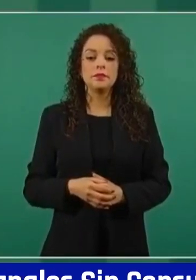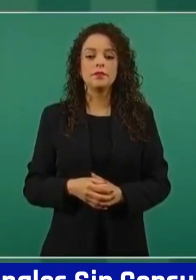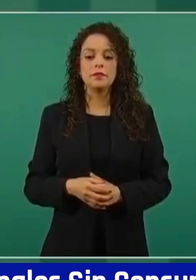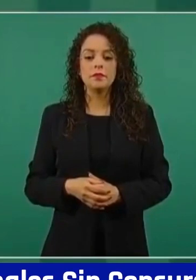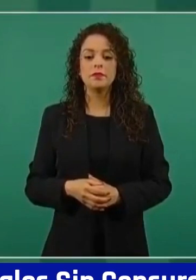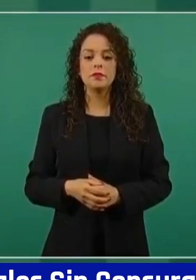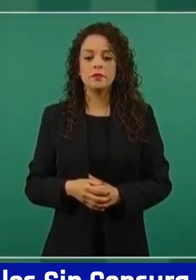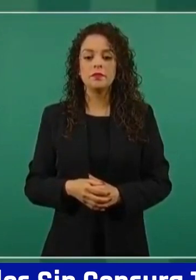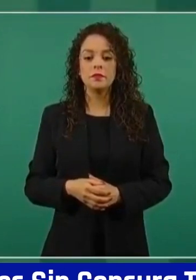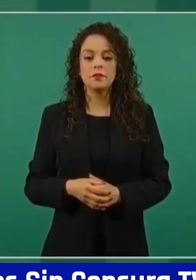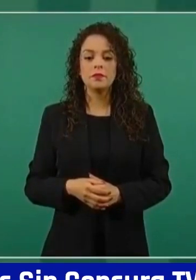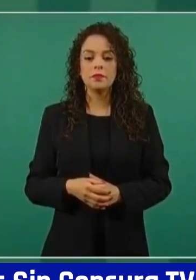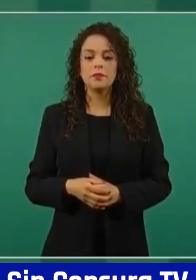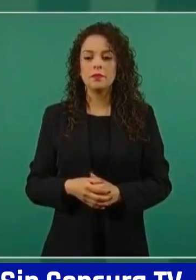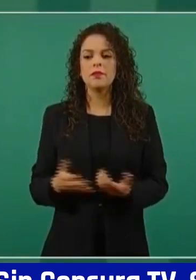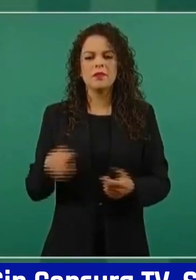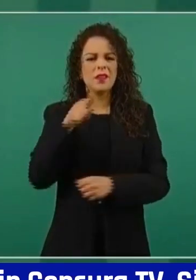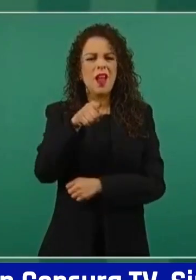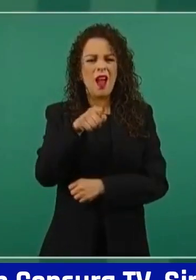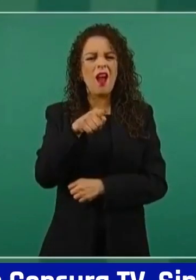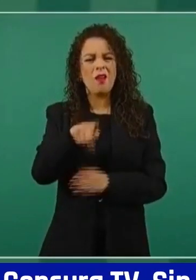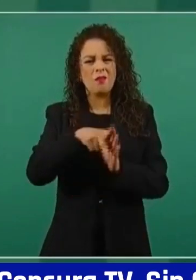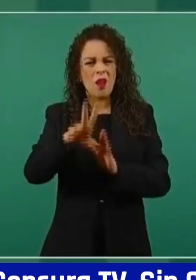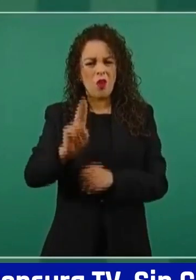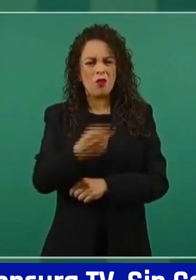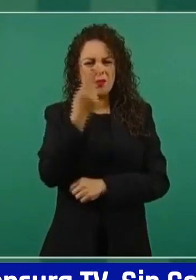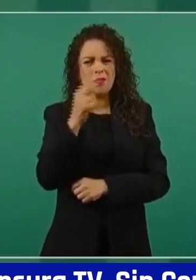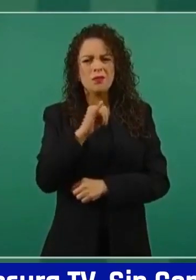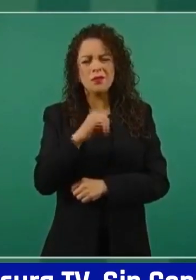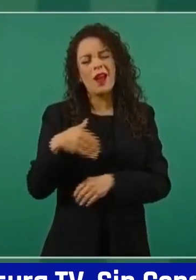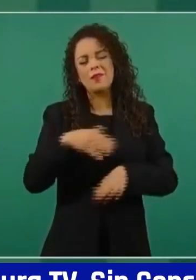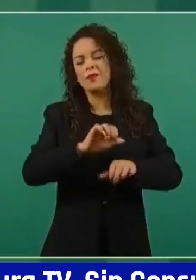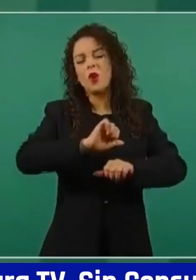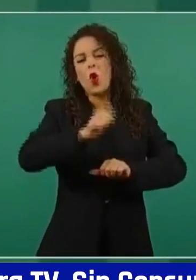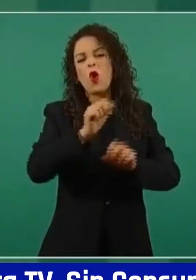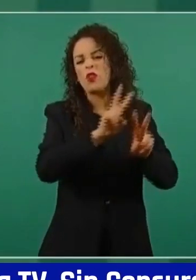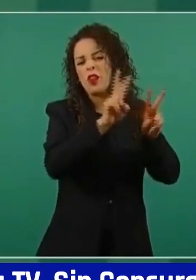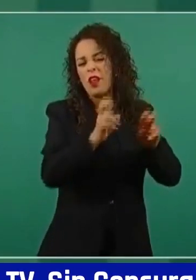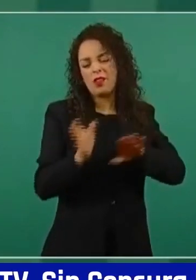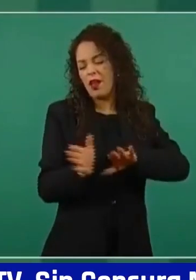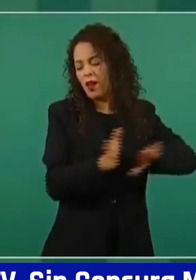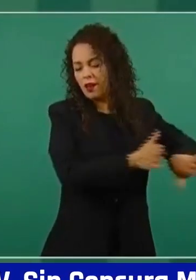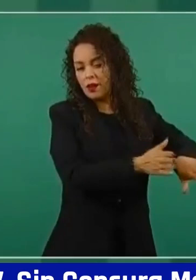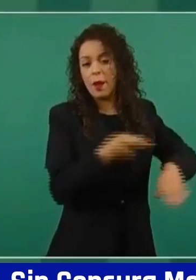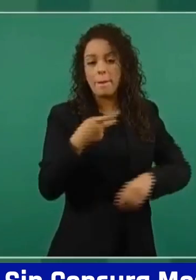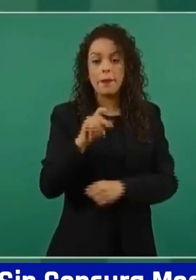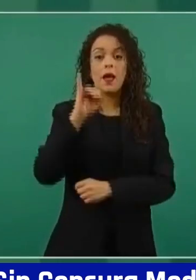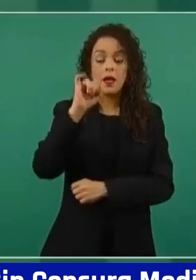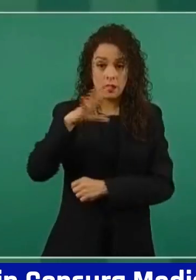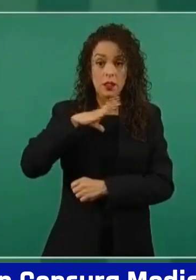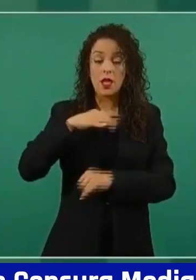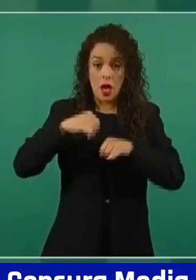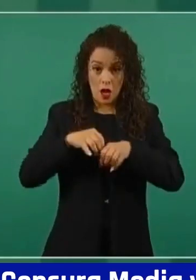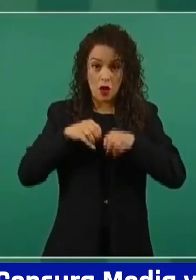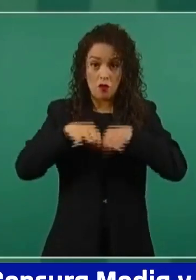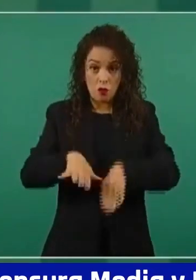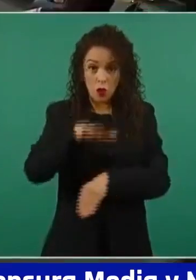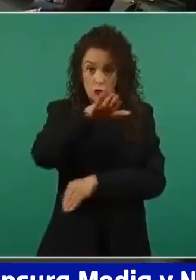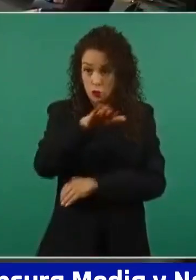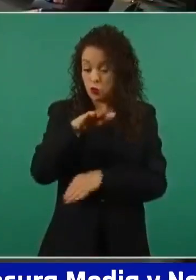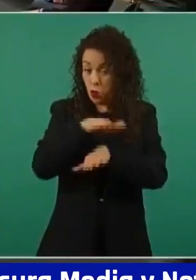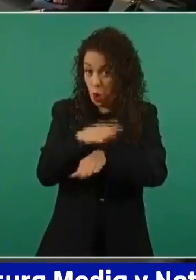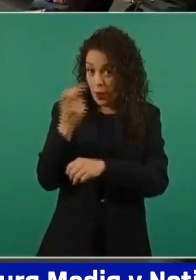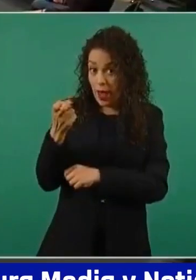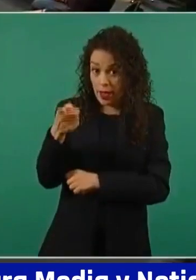Sí, es lo que le quería comentar. Pero ese es otro asunto. Bueno, pero sí hay una información sobre eso que sería